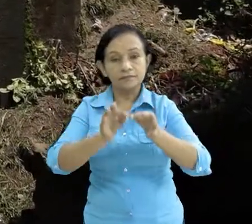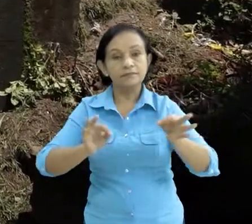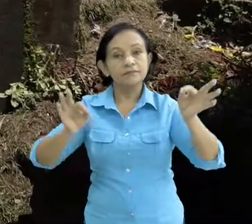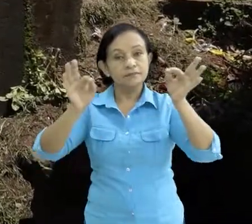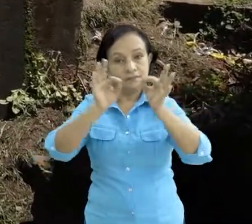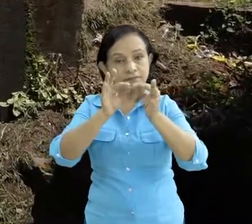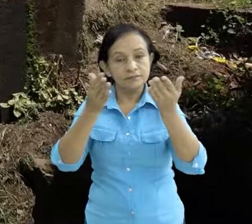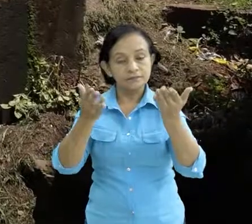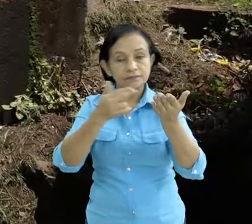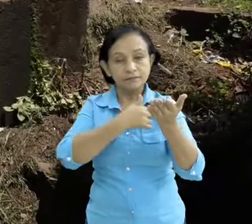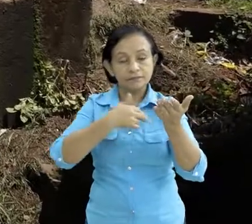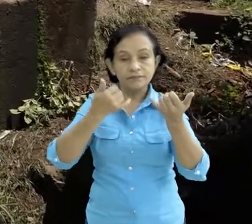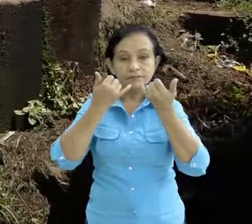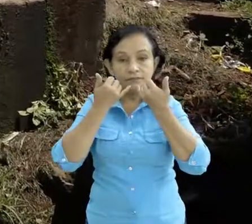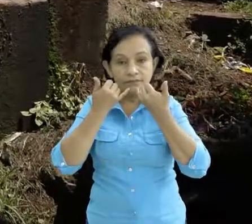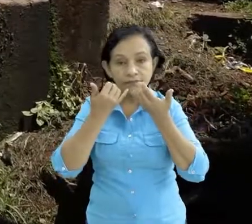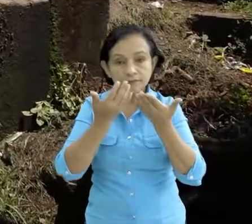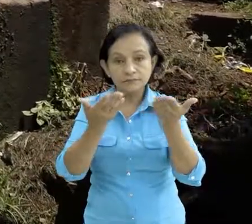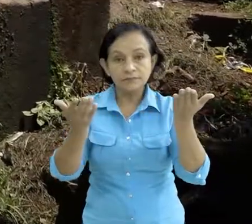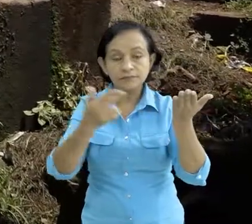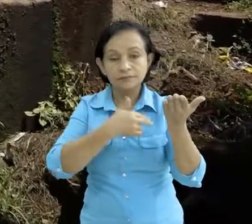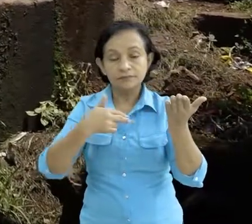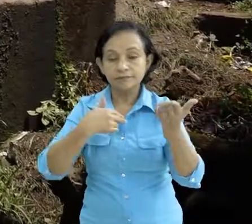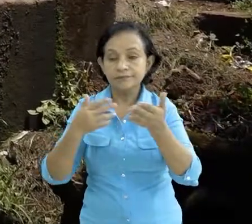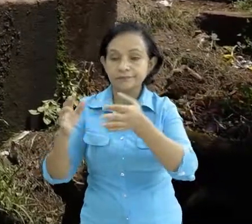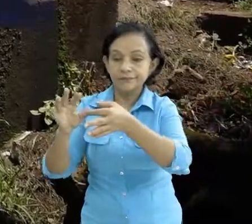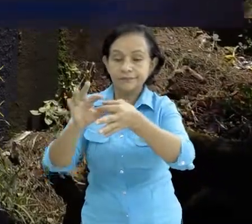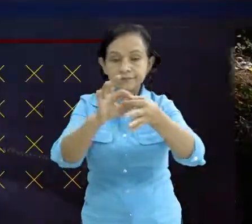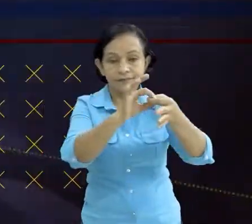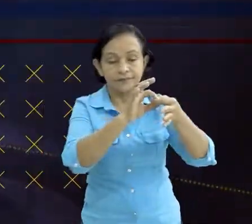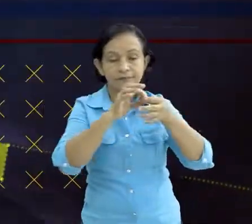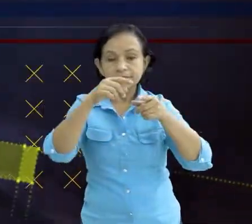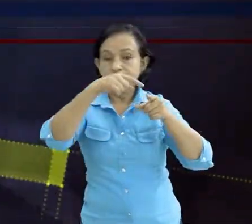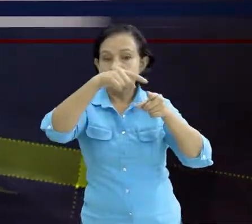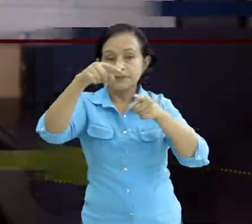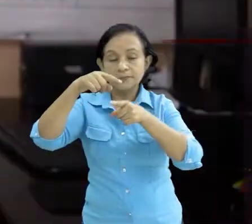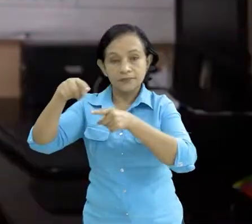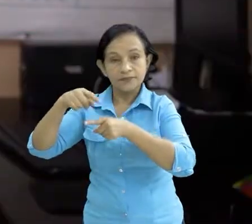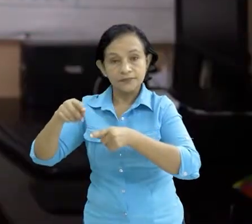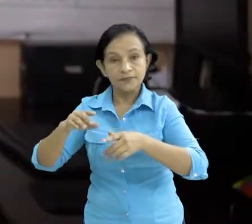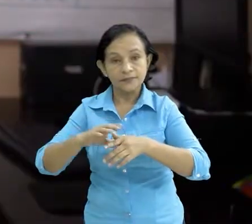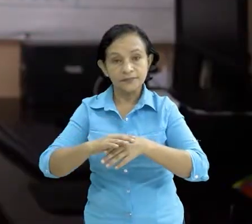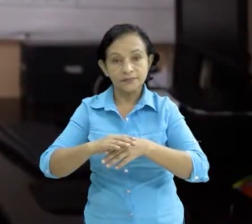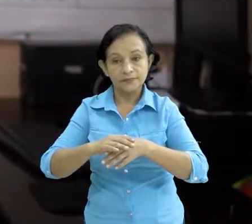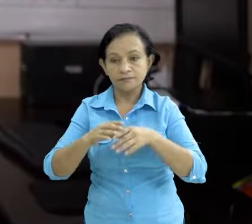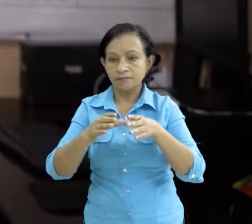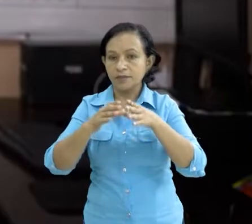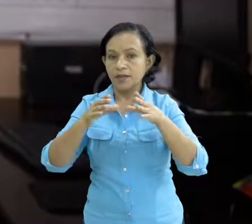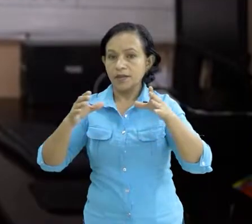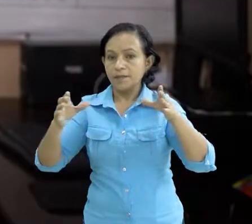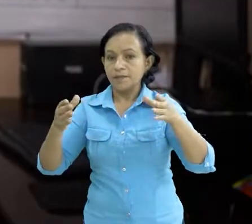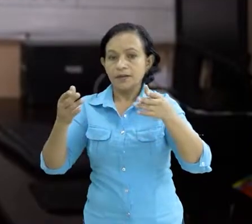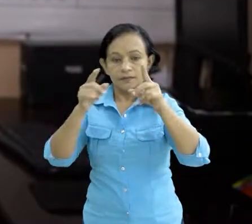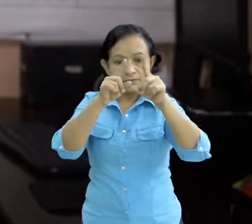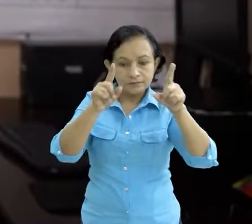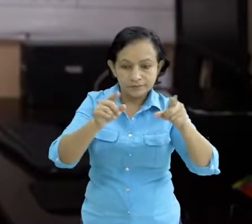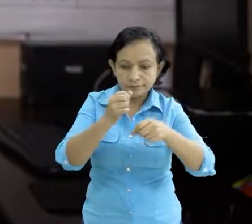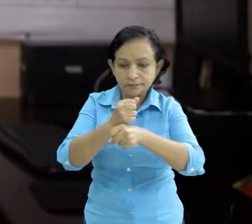porque la información va paralela a todos los municipios ha ido creciendo técnicamente